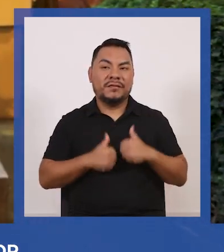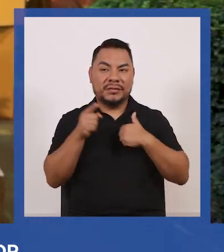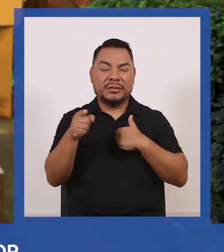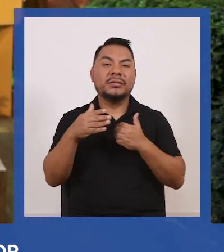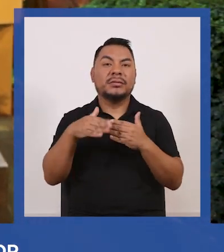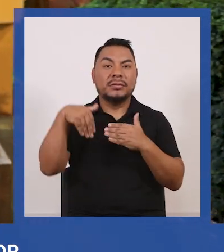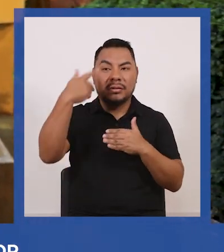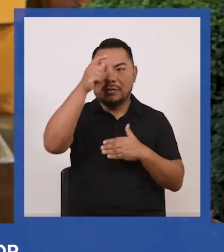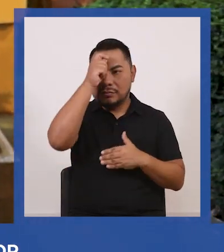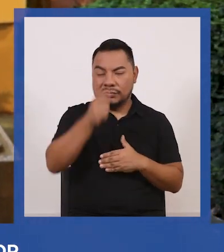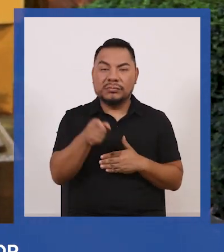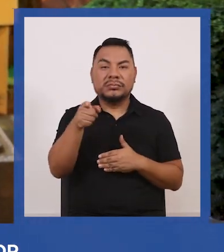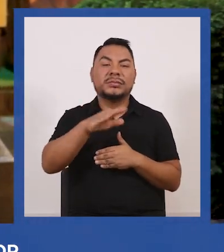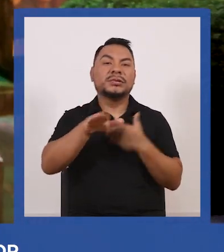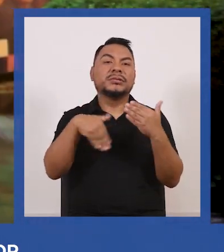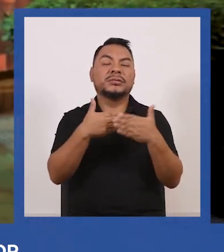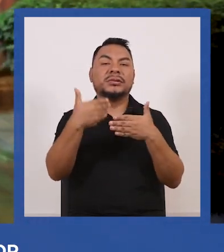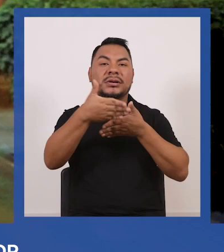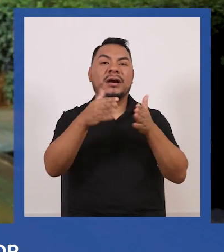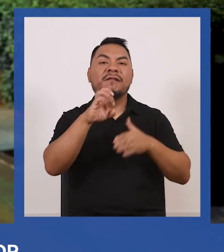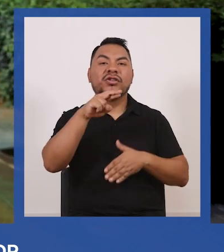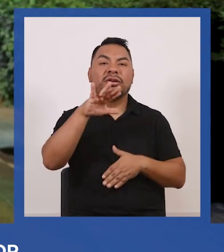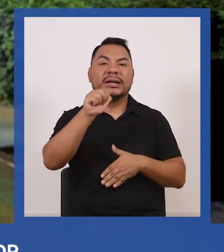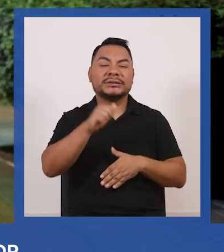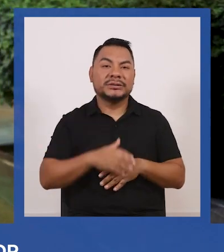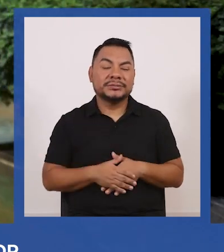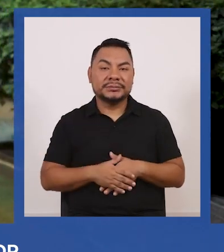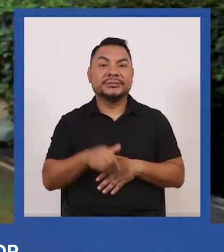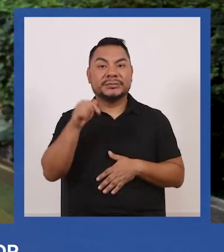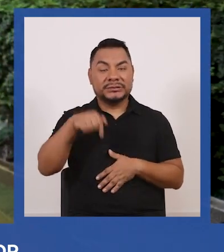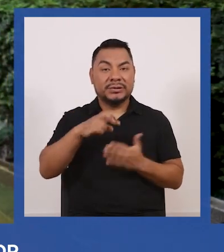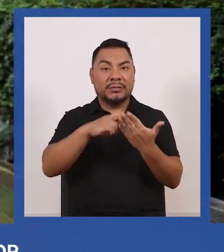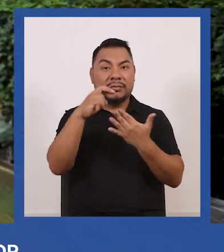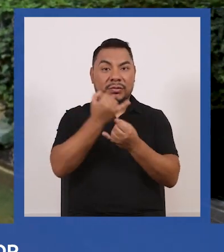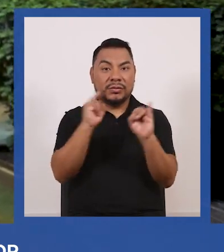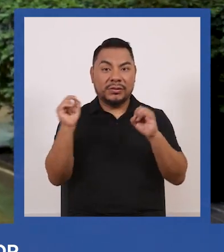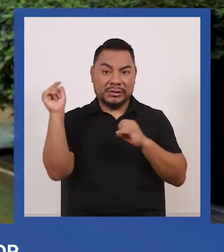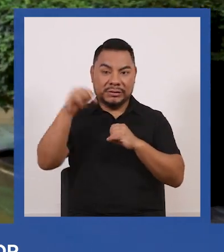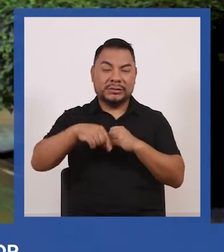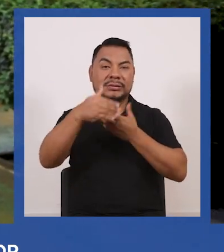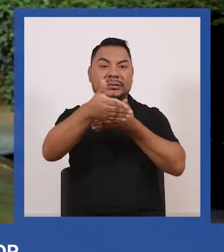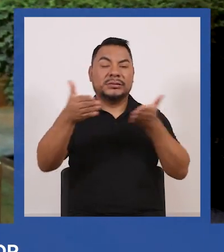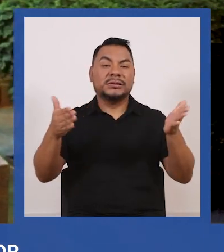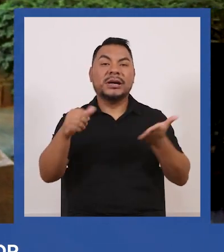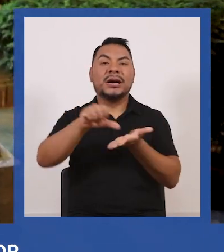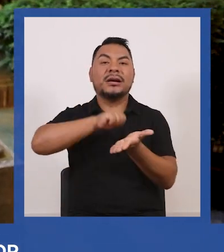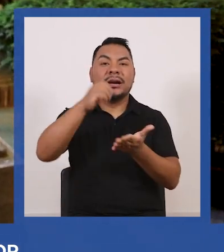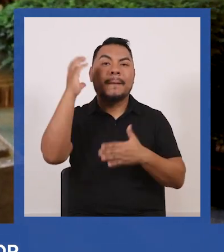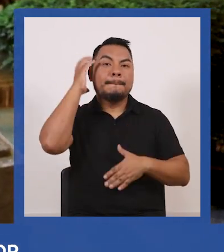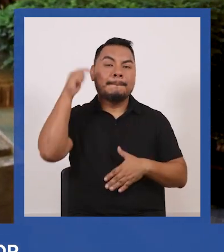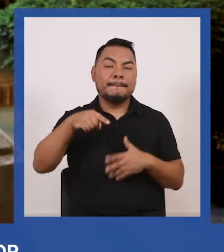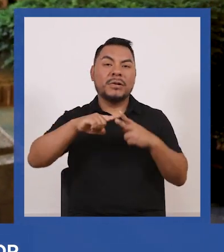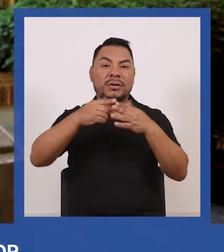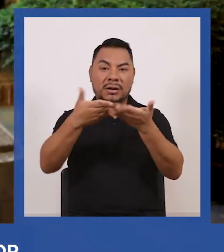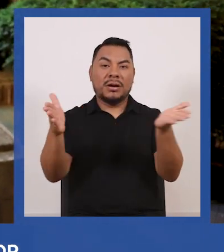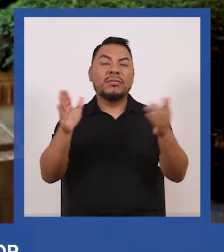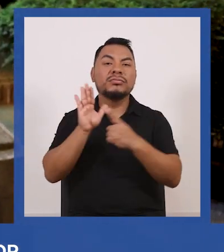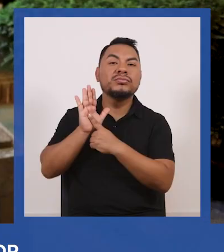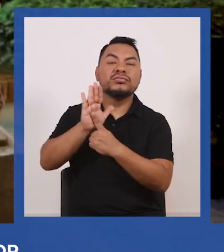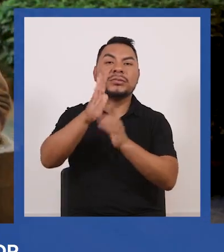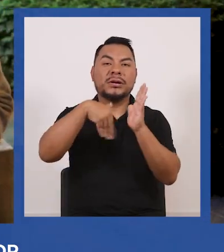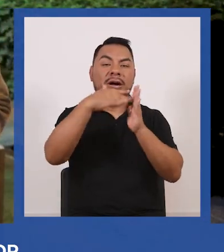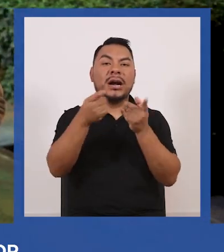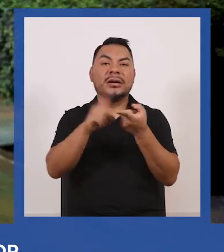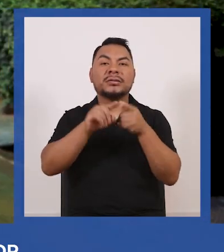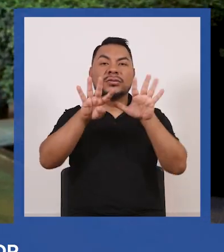próximo reconocimiento en la Bienal de Florencia Incursiones Bicentenarias llegó al Palacio de las Artes de Miraflores para la inauguración de esta muestra que